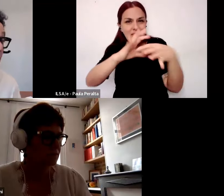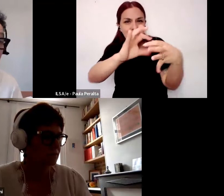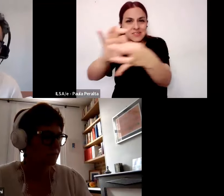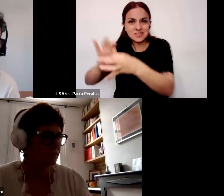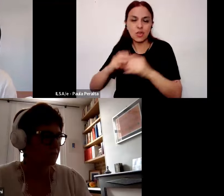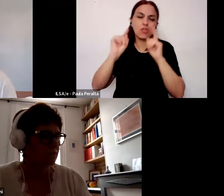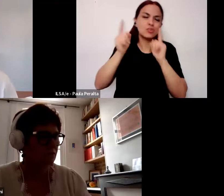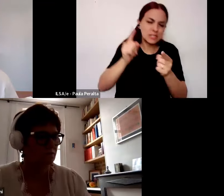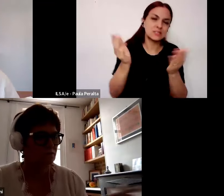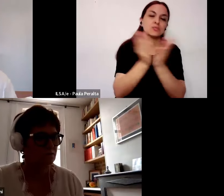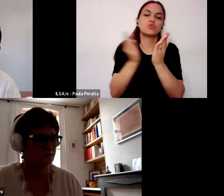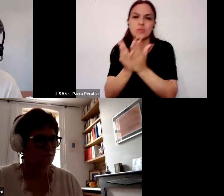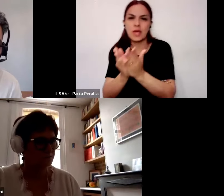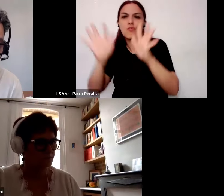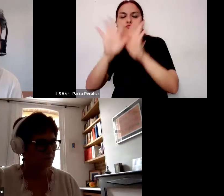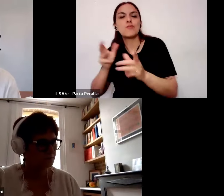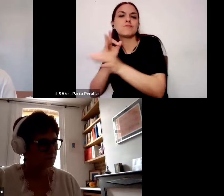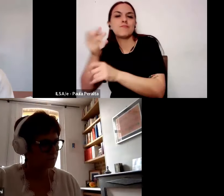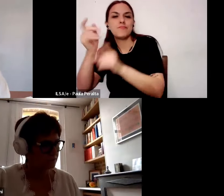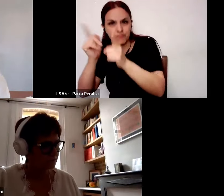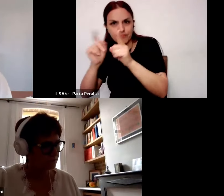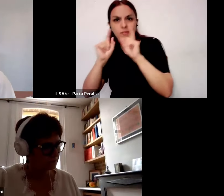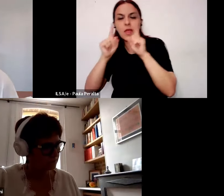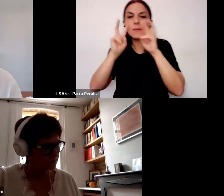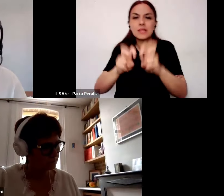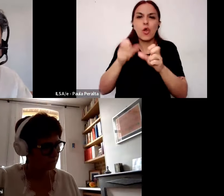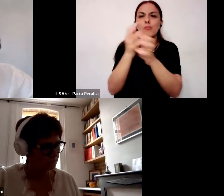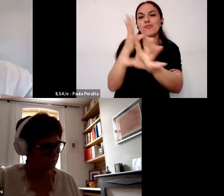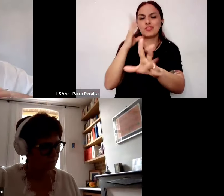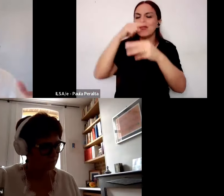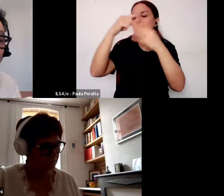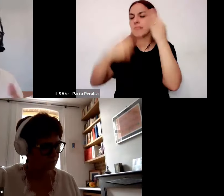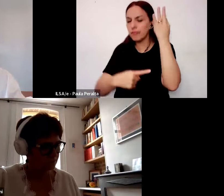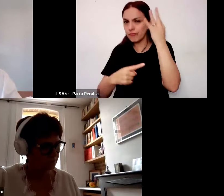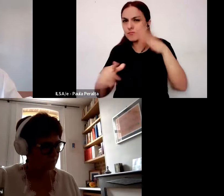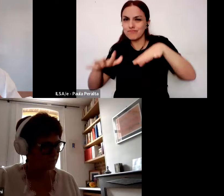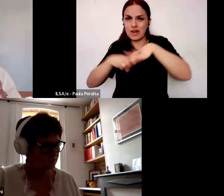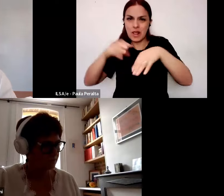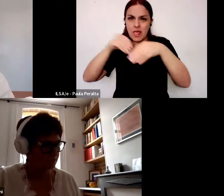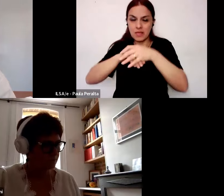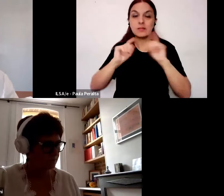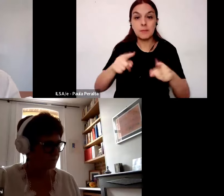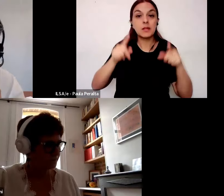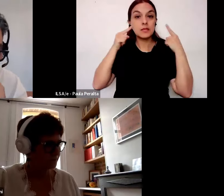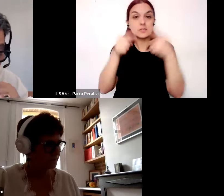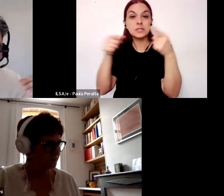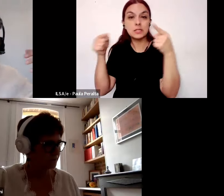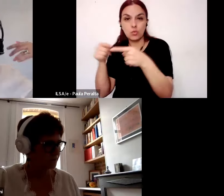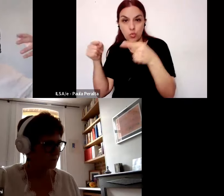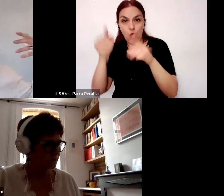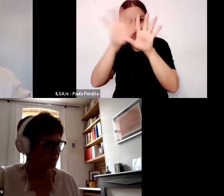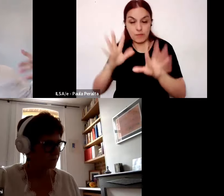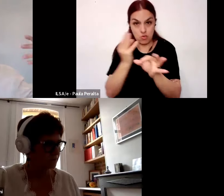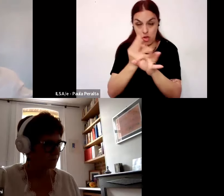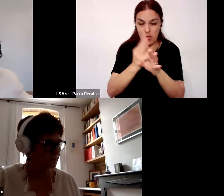estudiantes formadores de formadores investigadores profesionales en redes de institutos de formación y escuelas